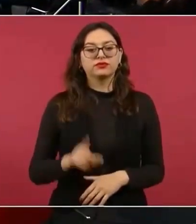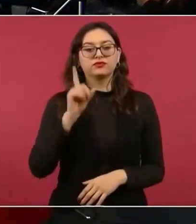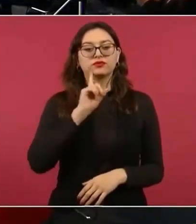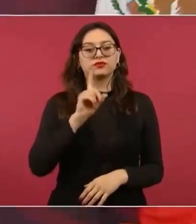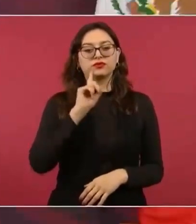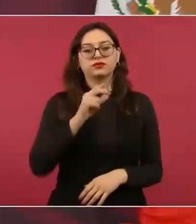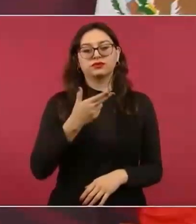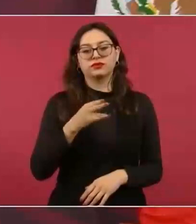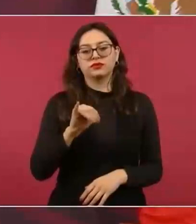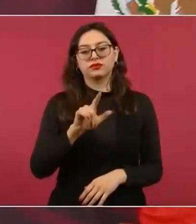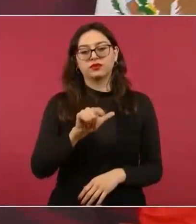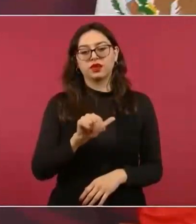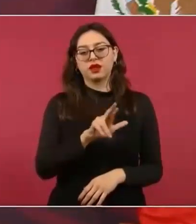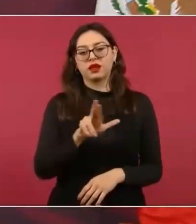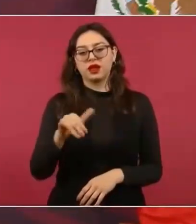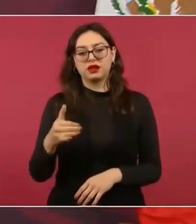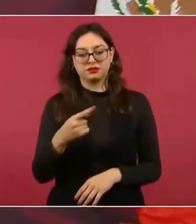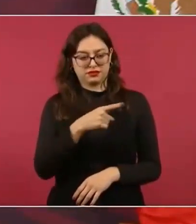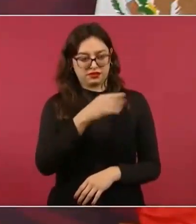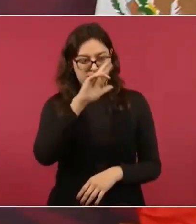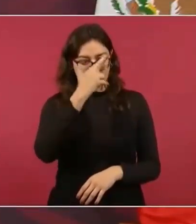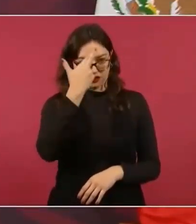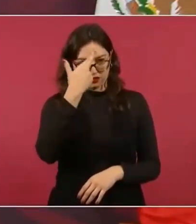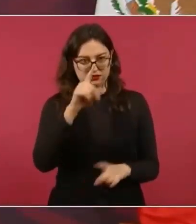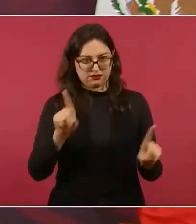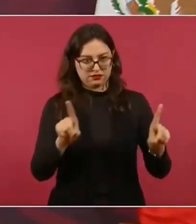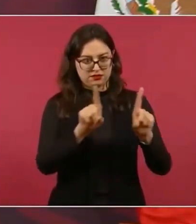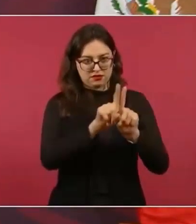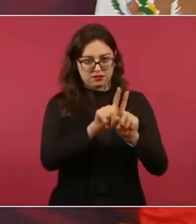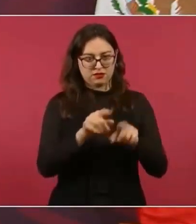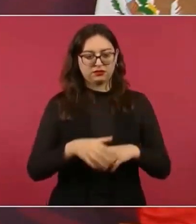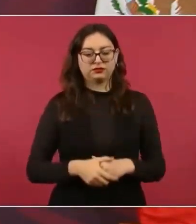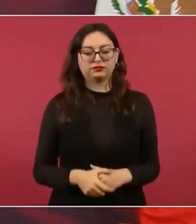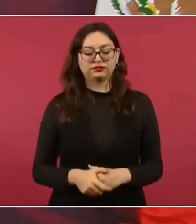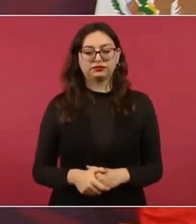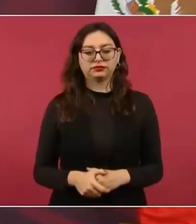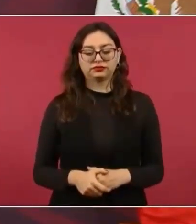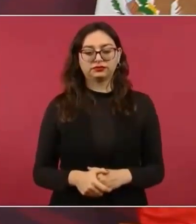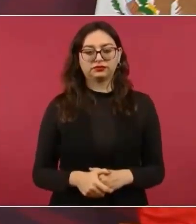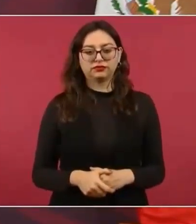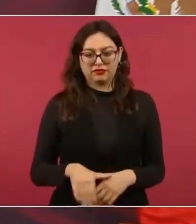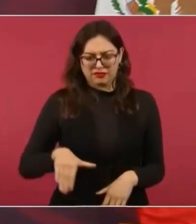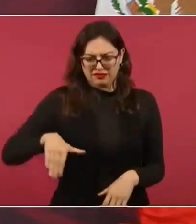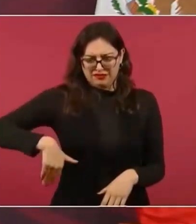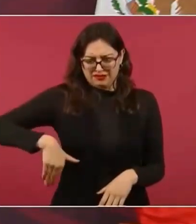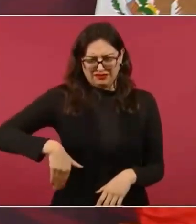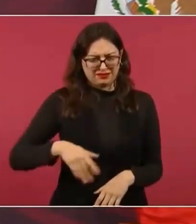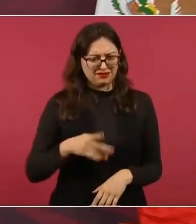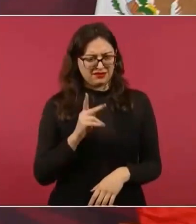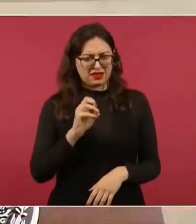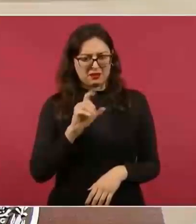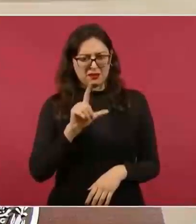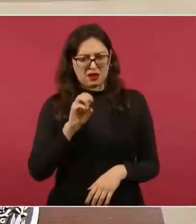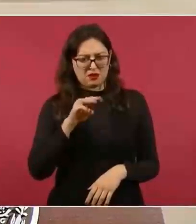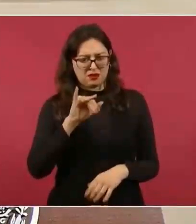Y en general, y ahorita acaban de poner la de Palomino.